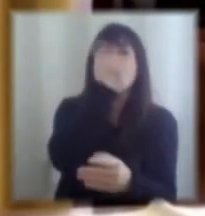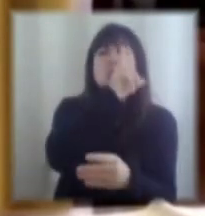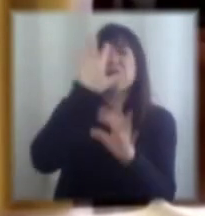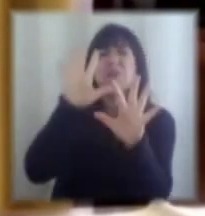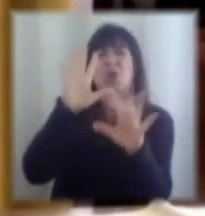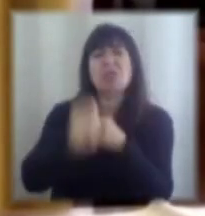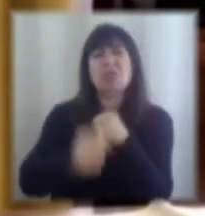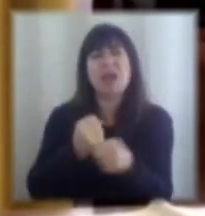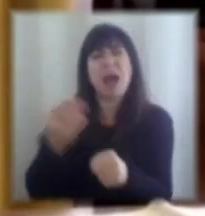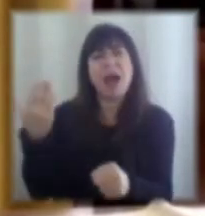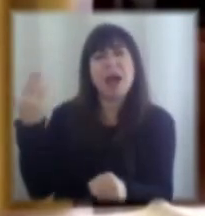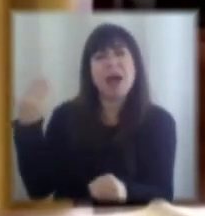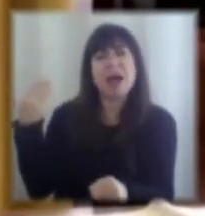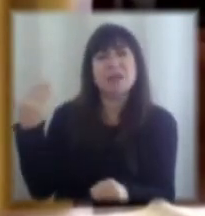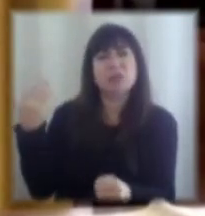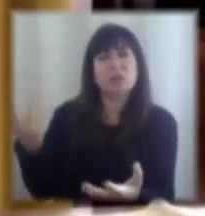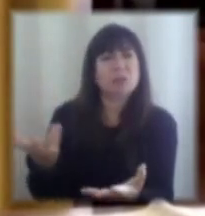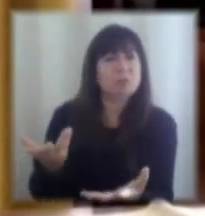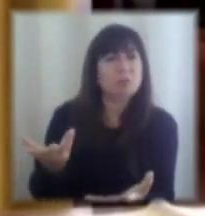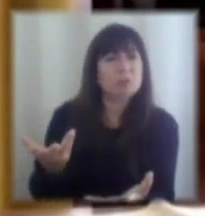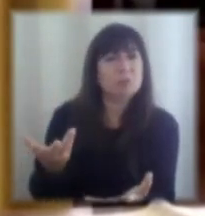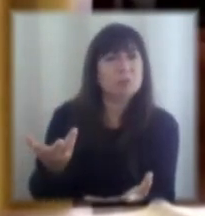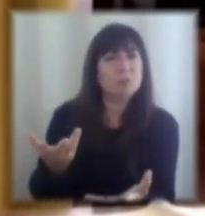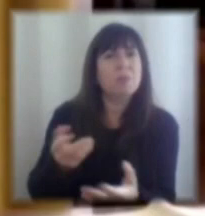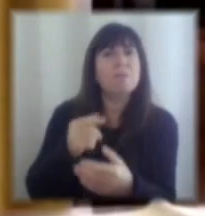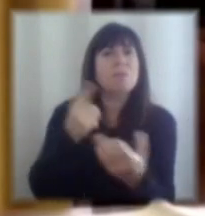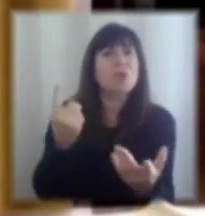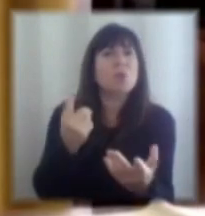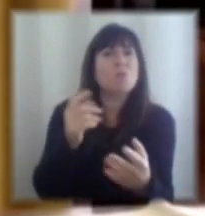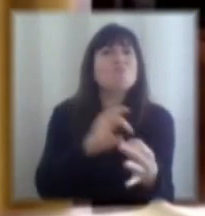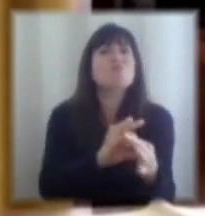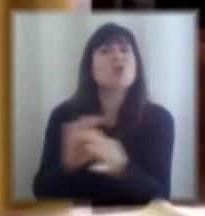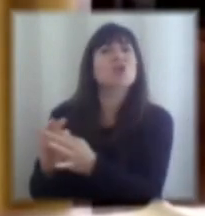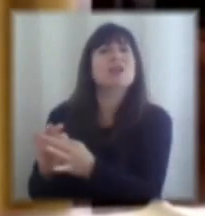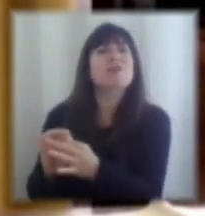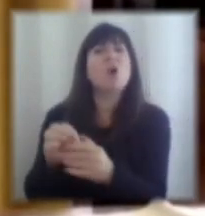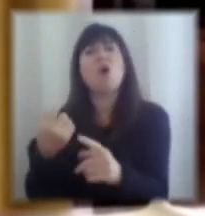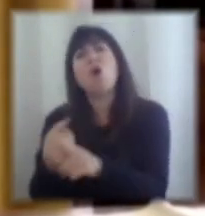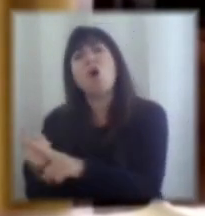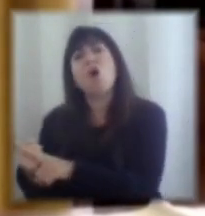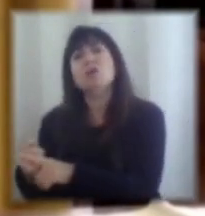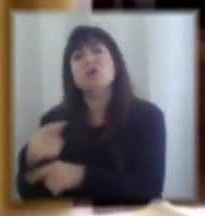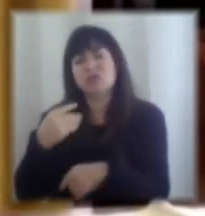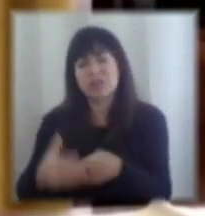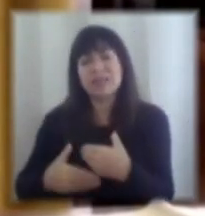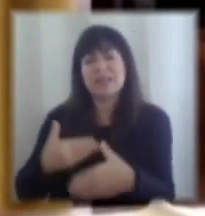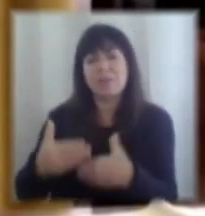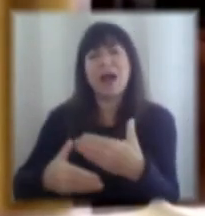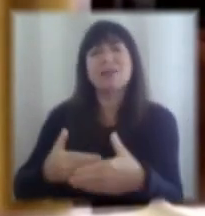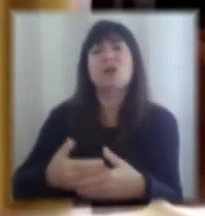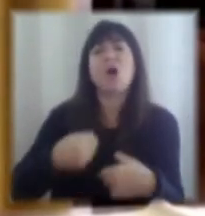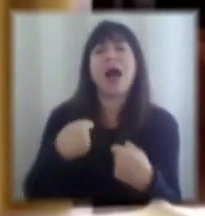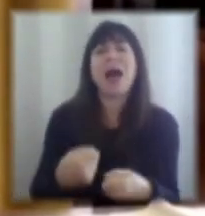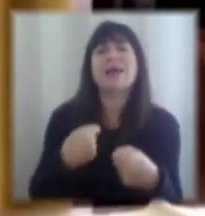no viene de Marte, viene del hecho que por una razón u otra hemos sistemáticamente estado gastando más de lo que generamos como